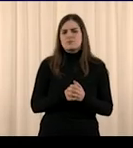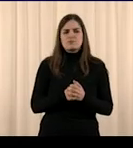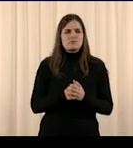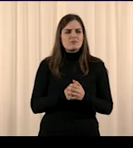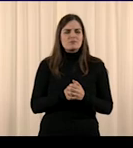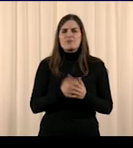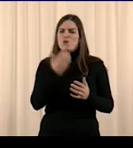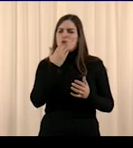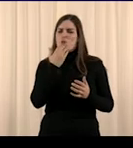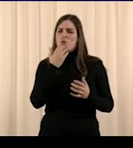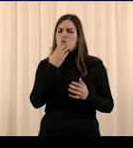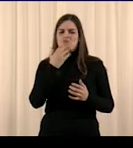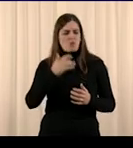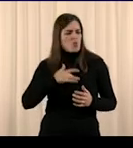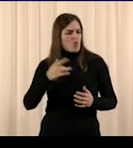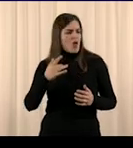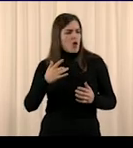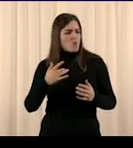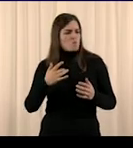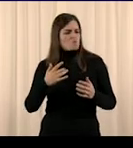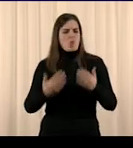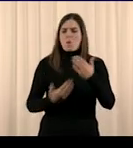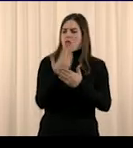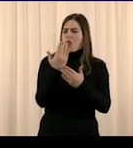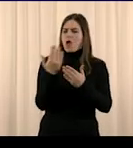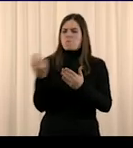Sencillamente, levantarte un día y sentirte bien.